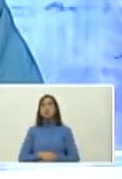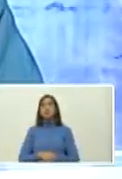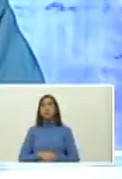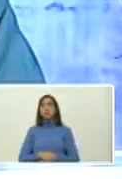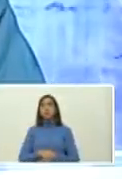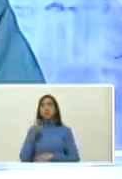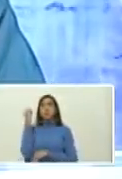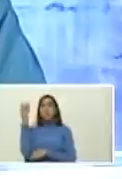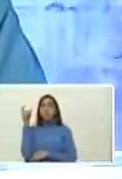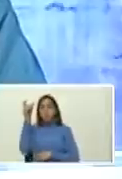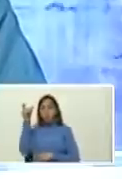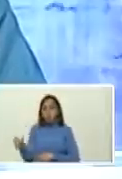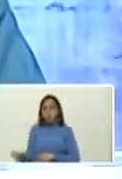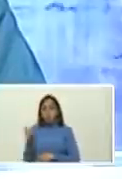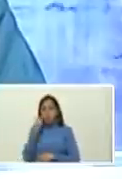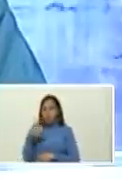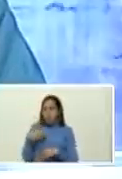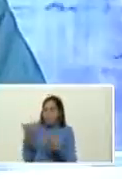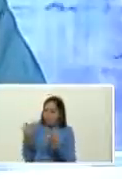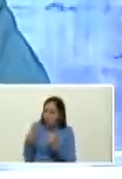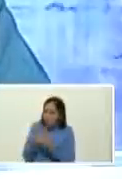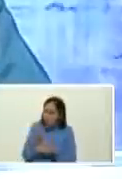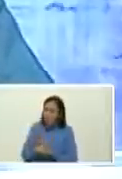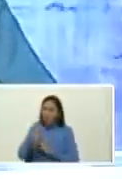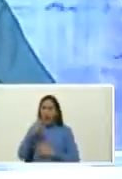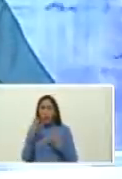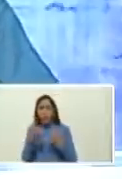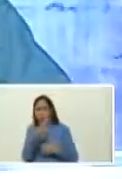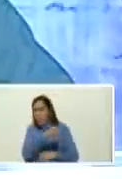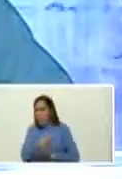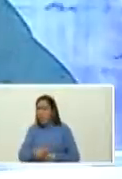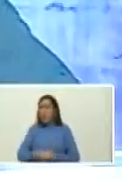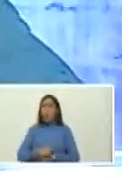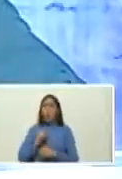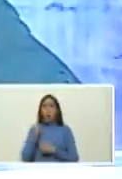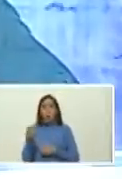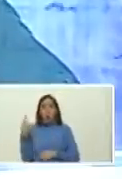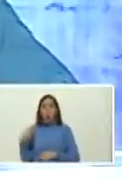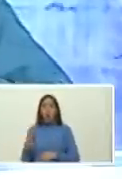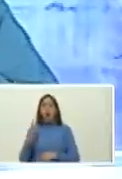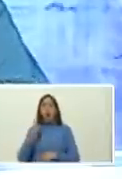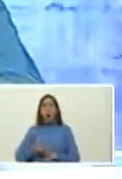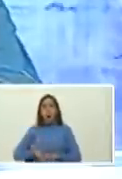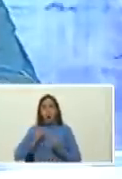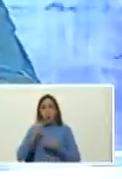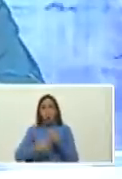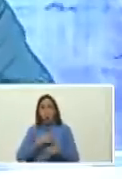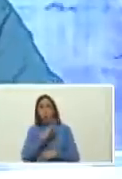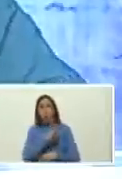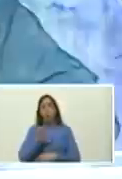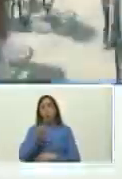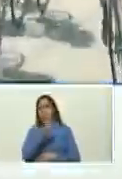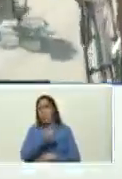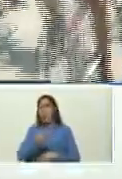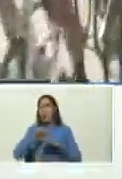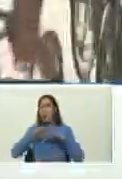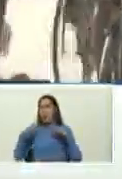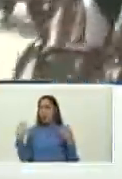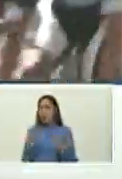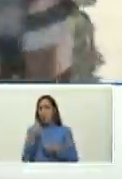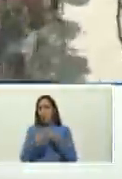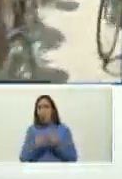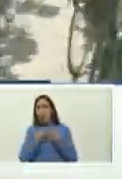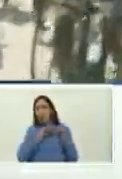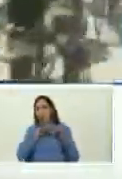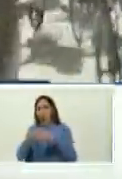deportivos que han contado con público el béisbol tiene autorizado hasta un 40% de público ya comienza la